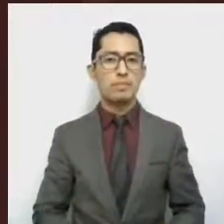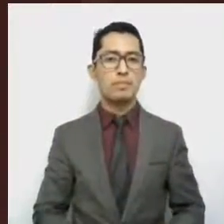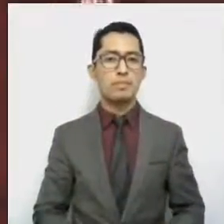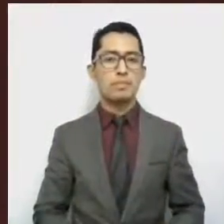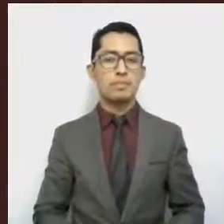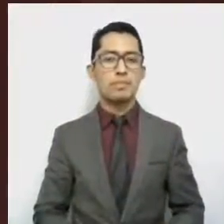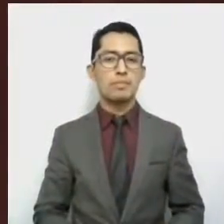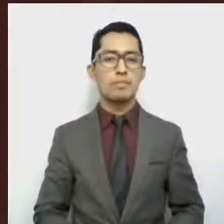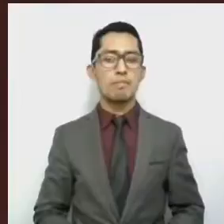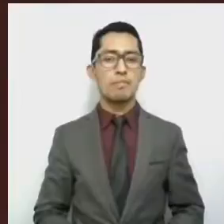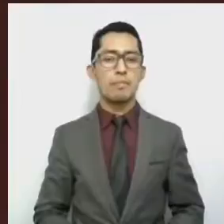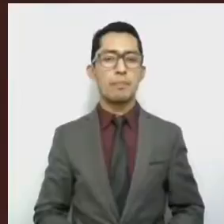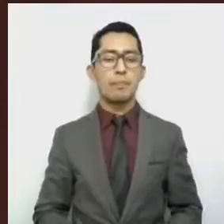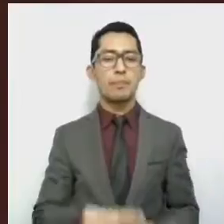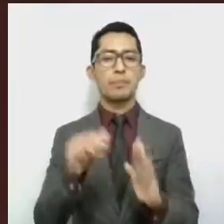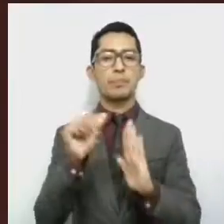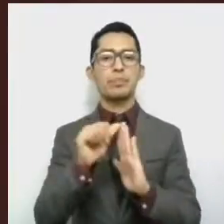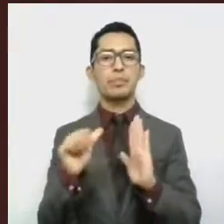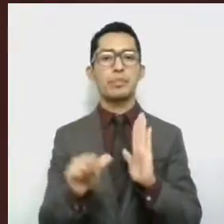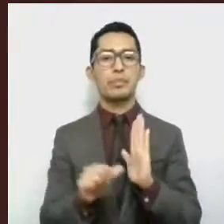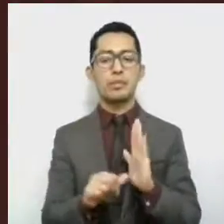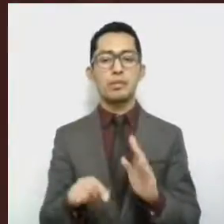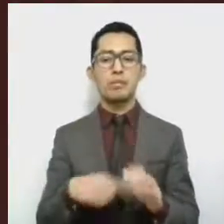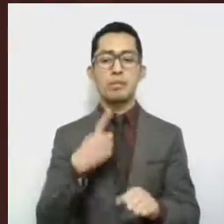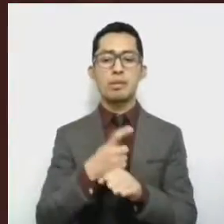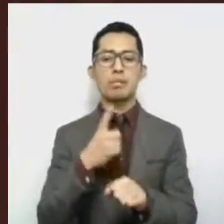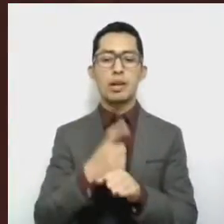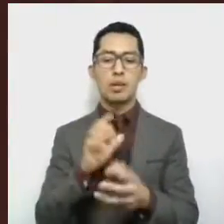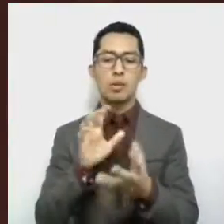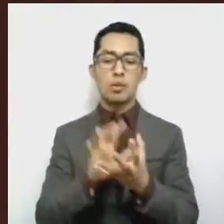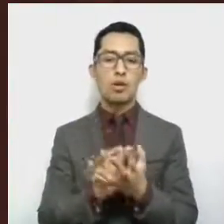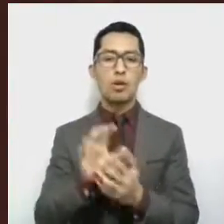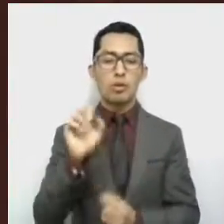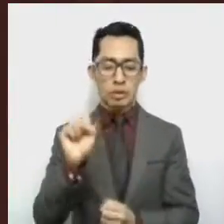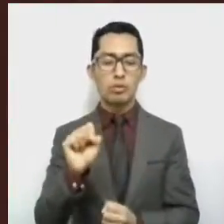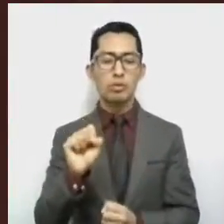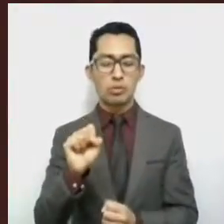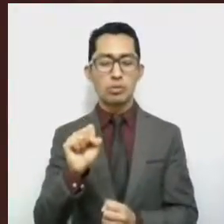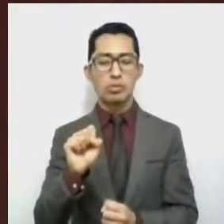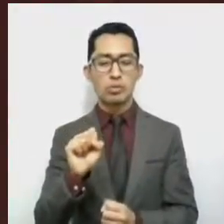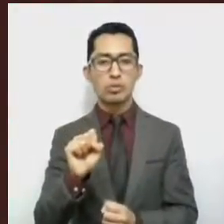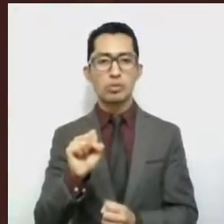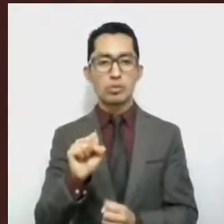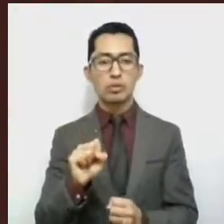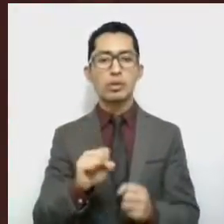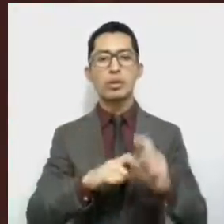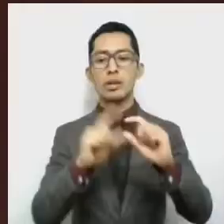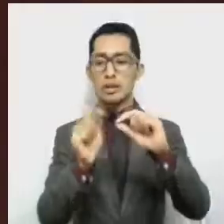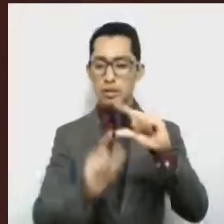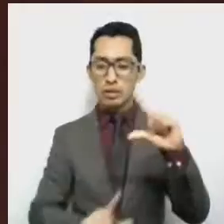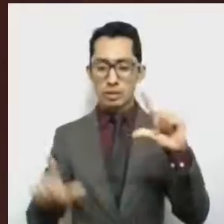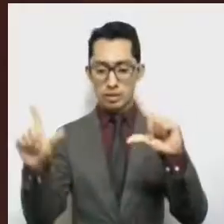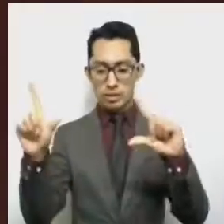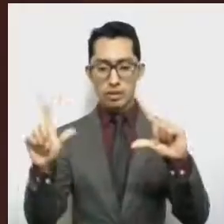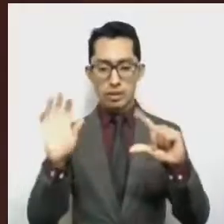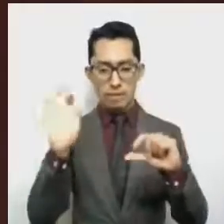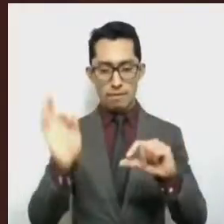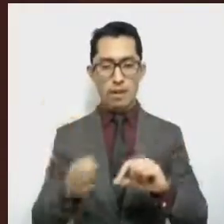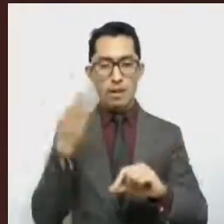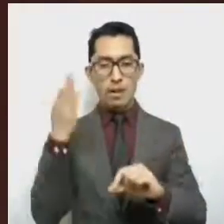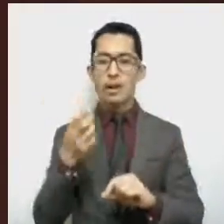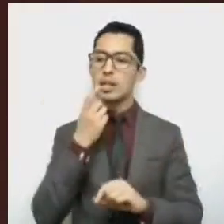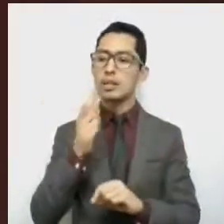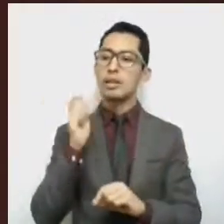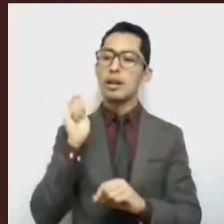El artículo primero de la Constitución Política de los Estados Unidos Mexicanos constituye el